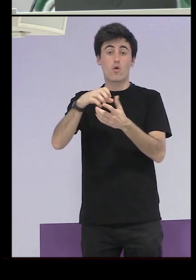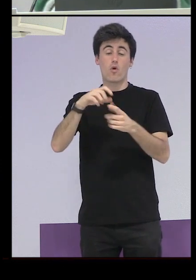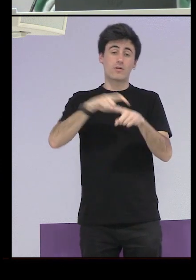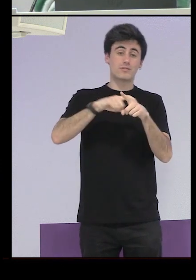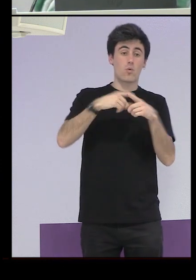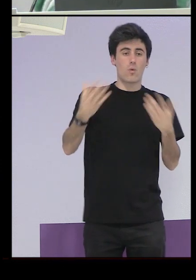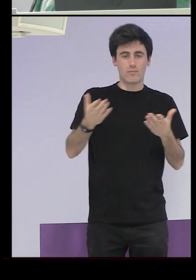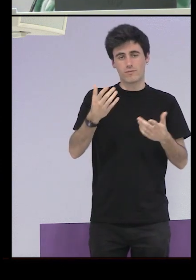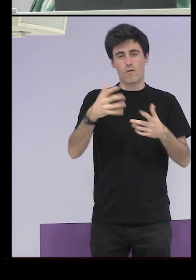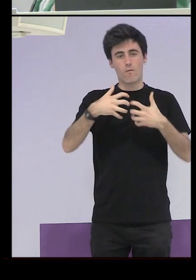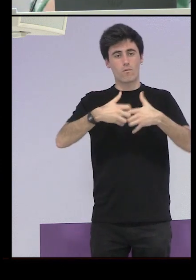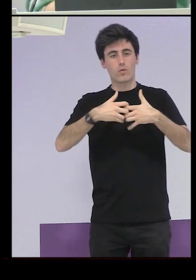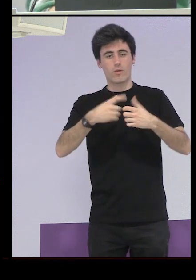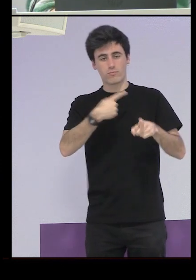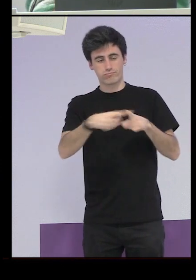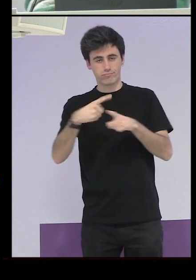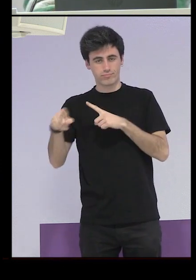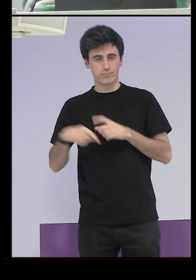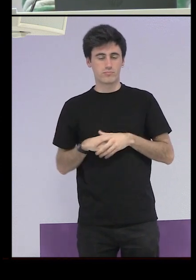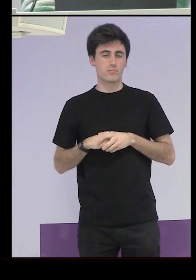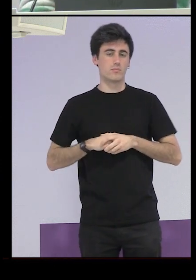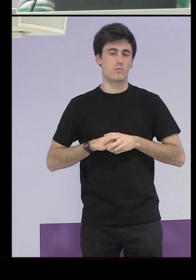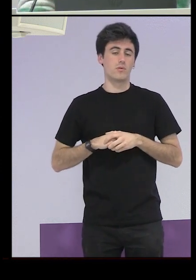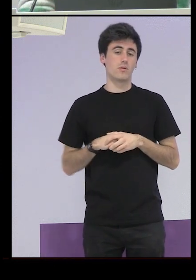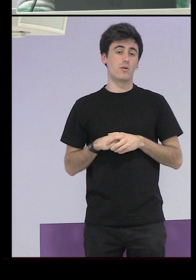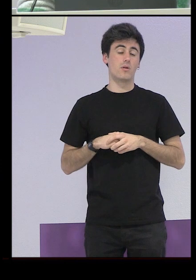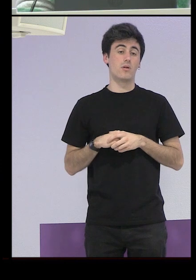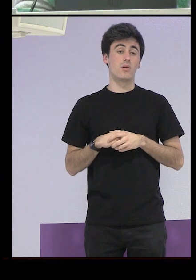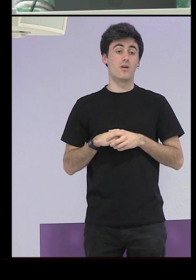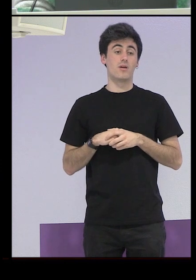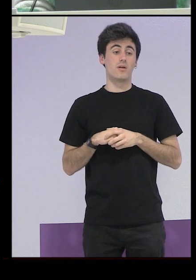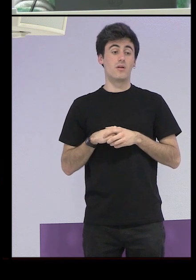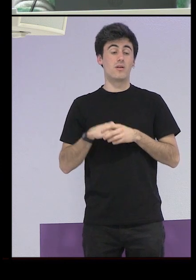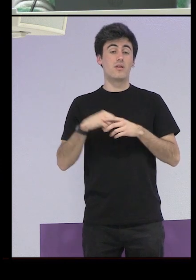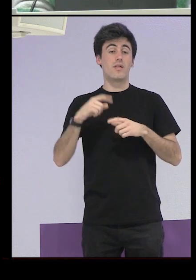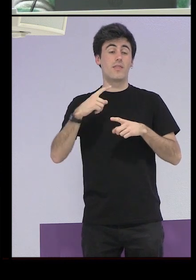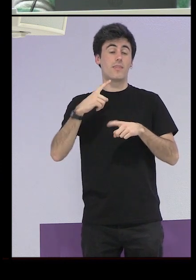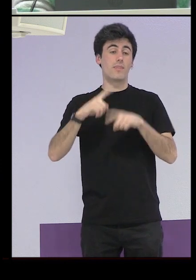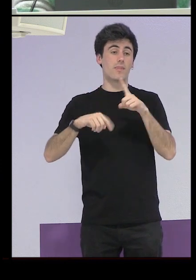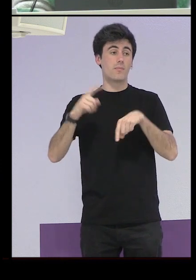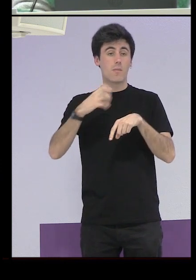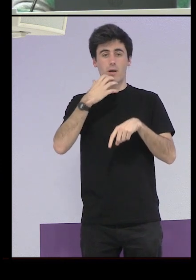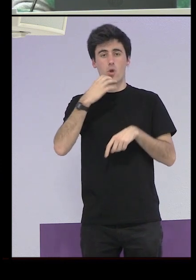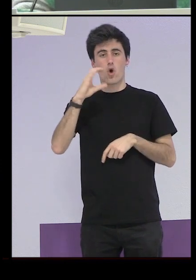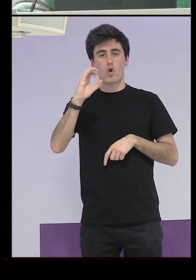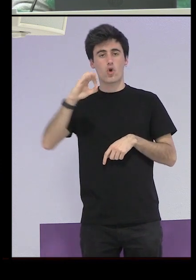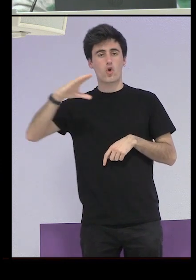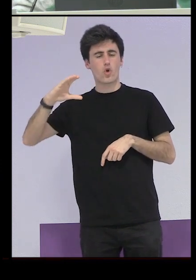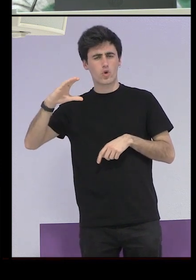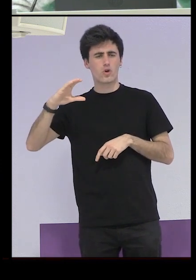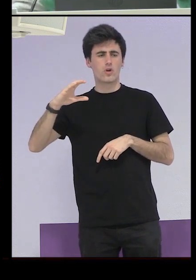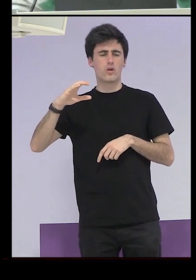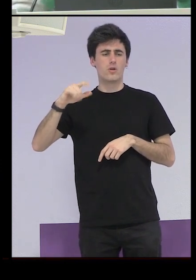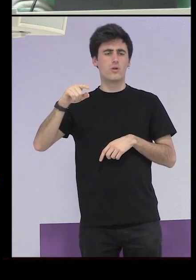antes de de estos tipos de de de de régimes de internamiento veis que ahí pone COC y esto es